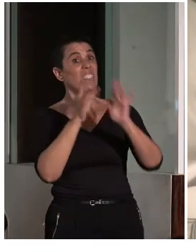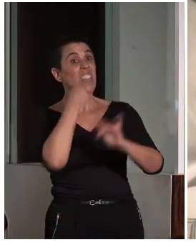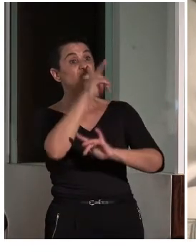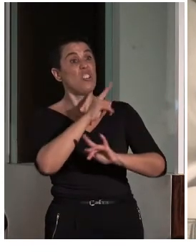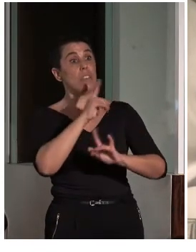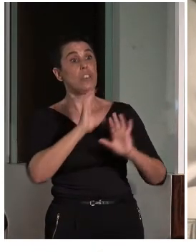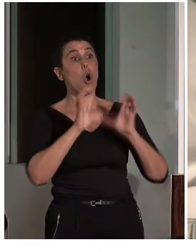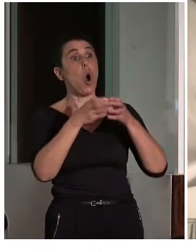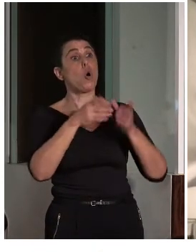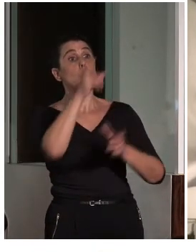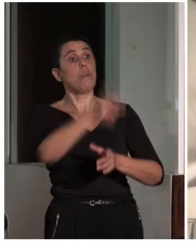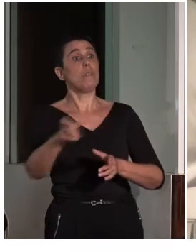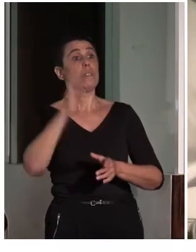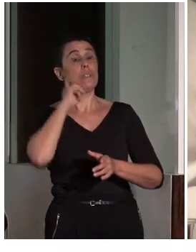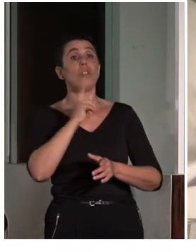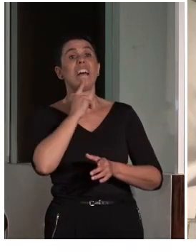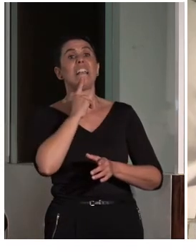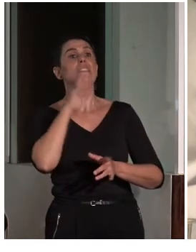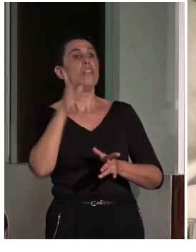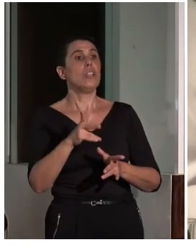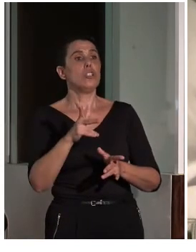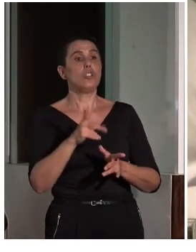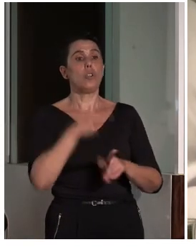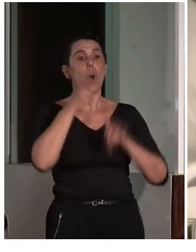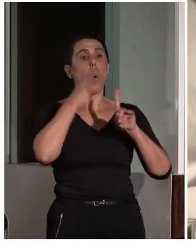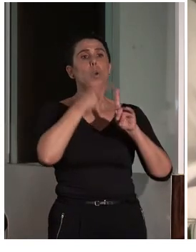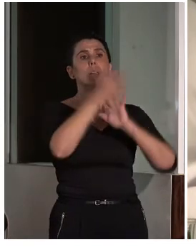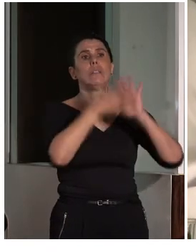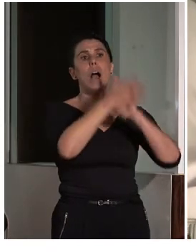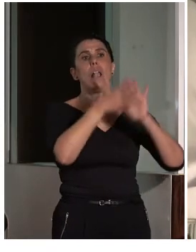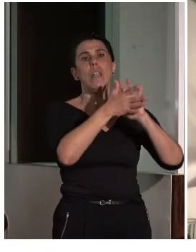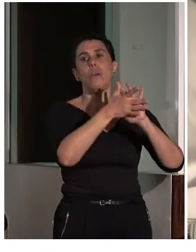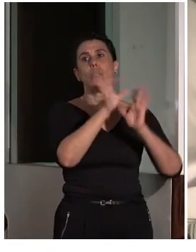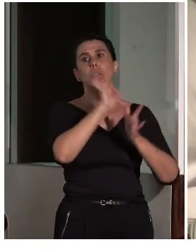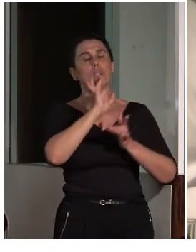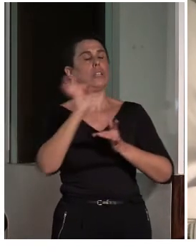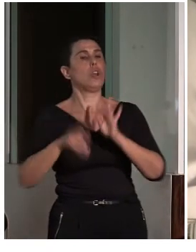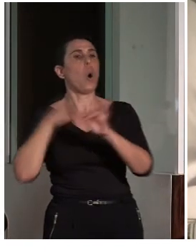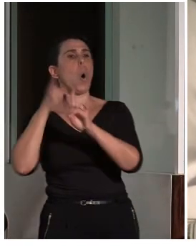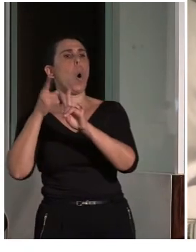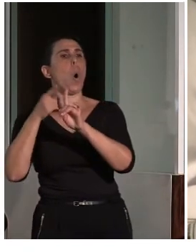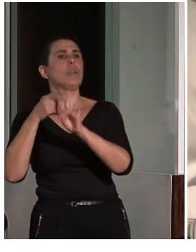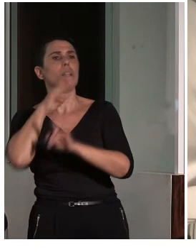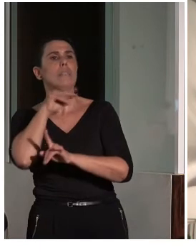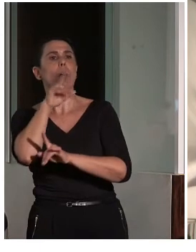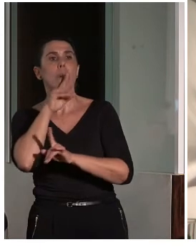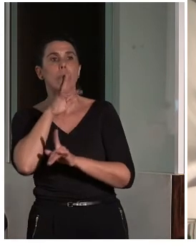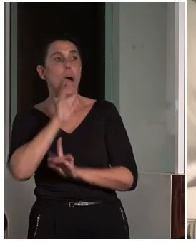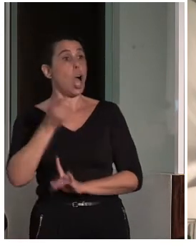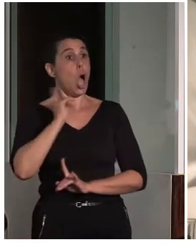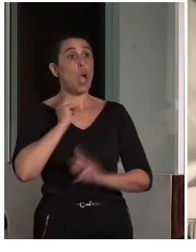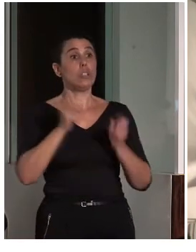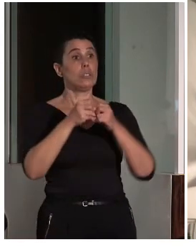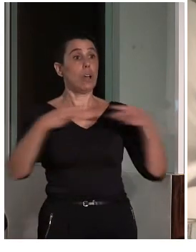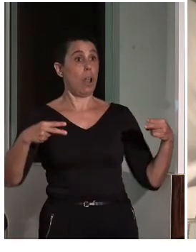signos, con lo cual, si solamente ponemos el subtitulado no les va a llegar la información de forma completa